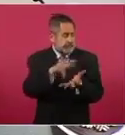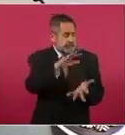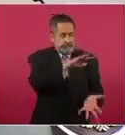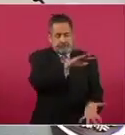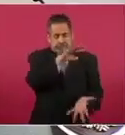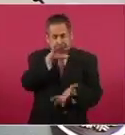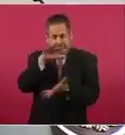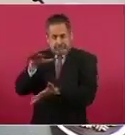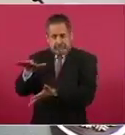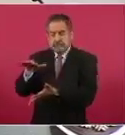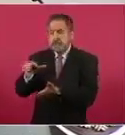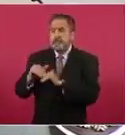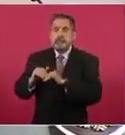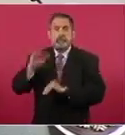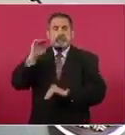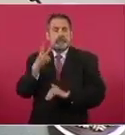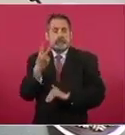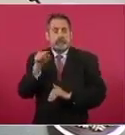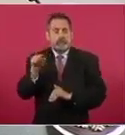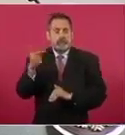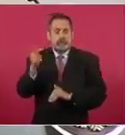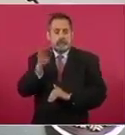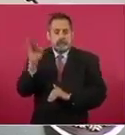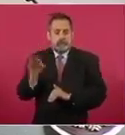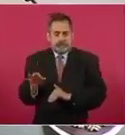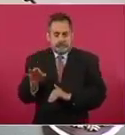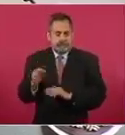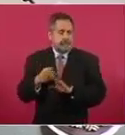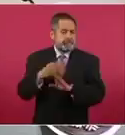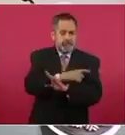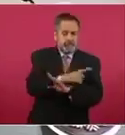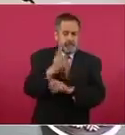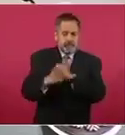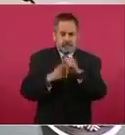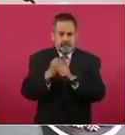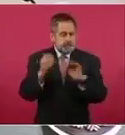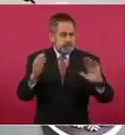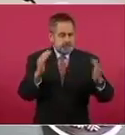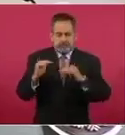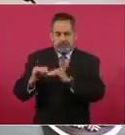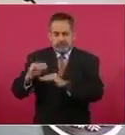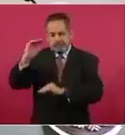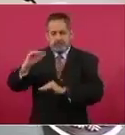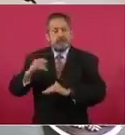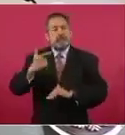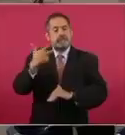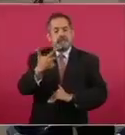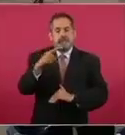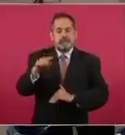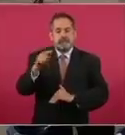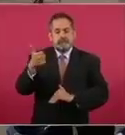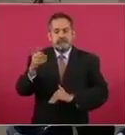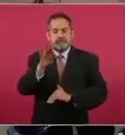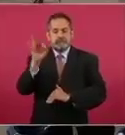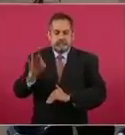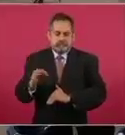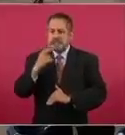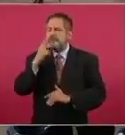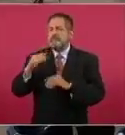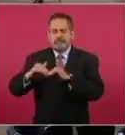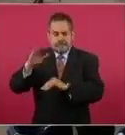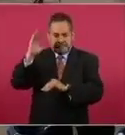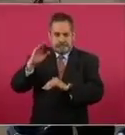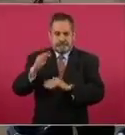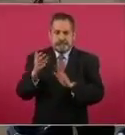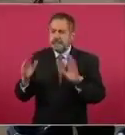un crecimiento de 2.7 por ciento respecto del año anterior y 8.6 por ciento respecto